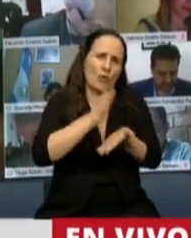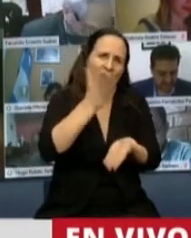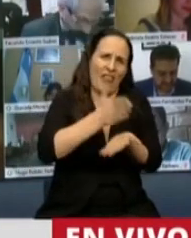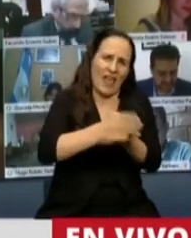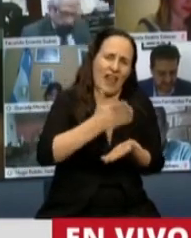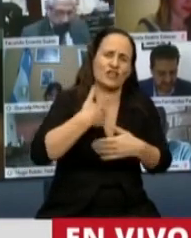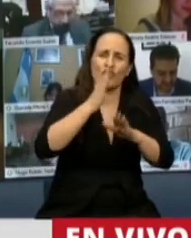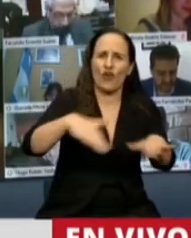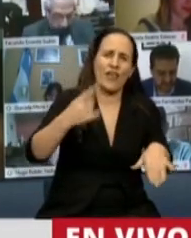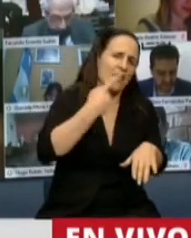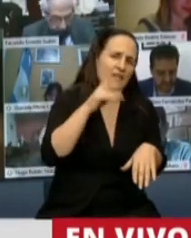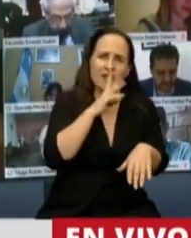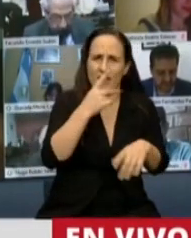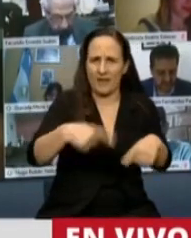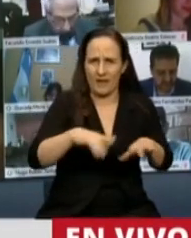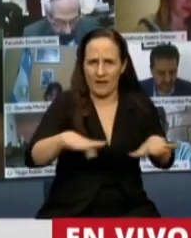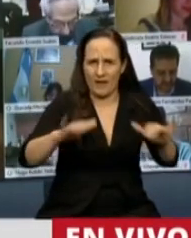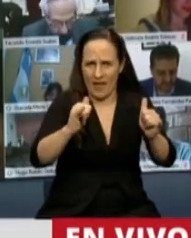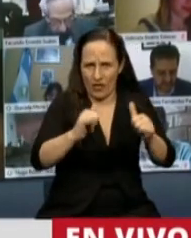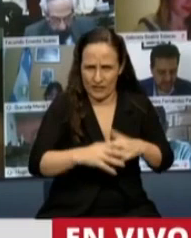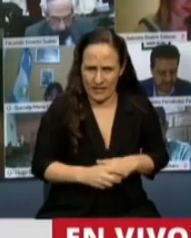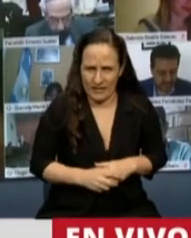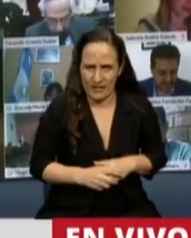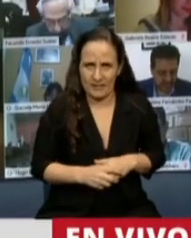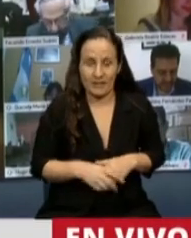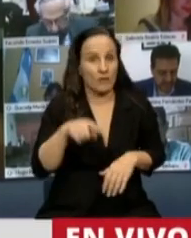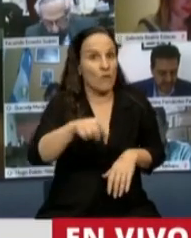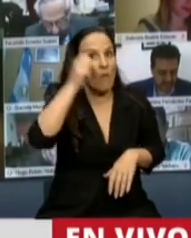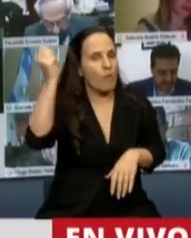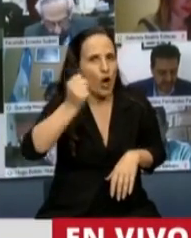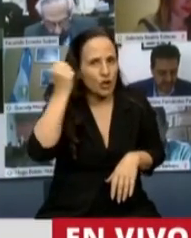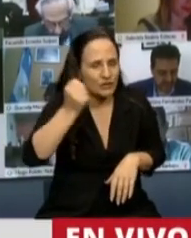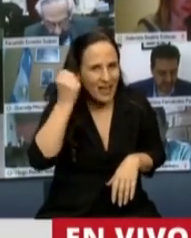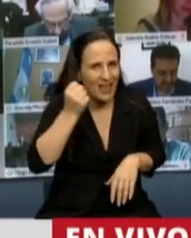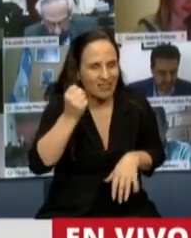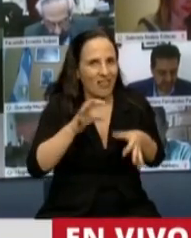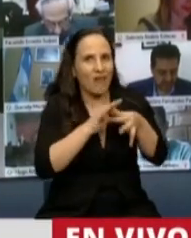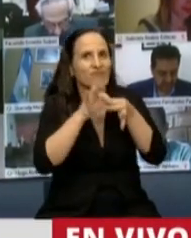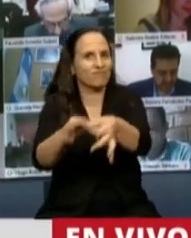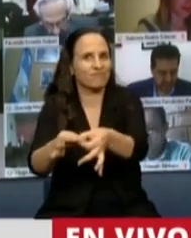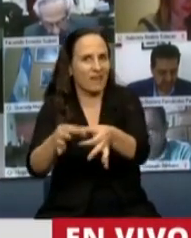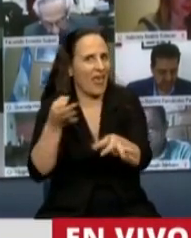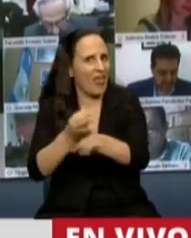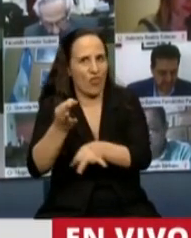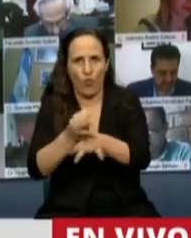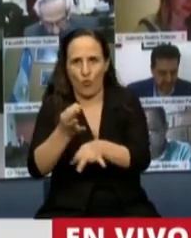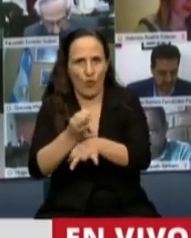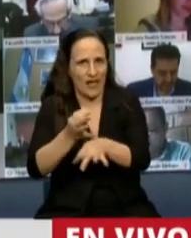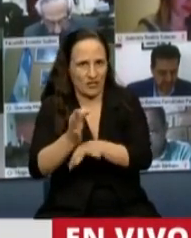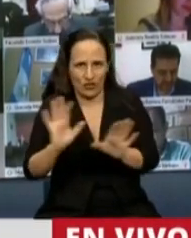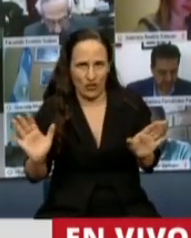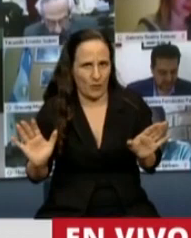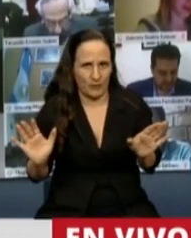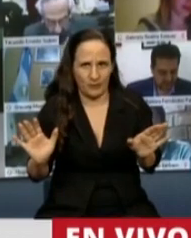los niños y niñas de adolescente. Es importantísimo que esto vaya de la mano de la educación, es imposible